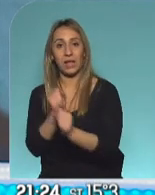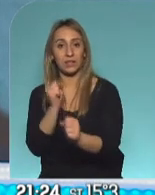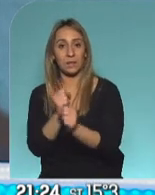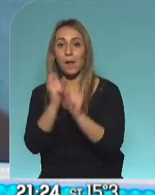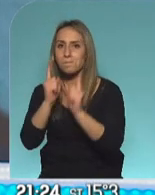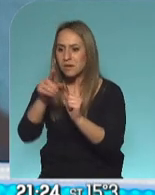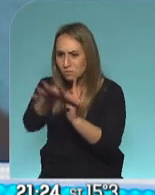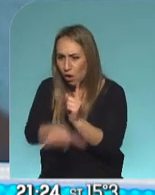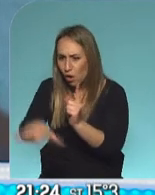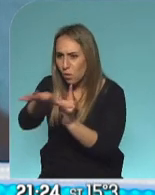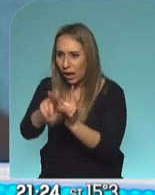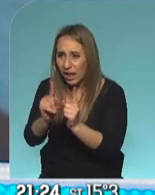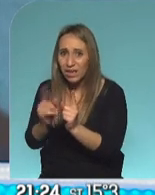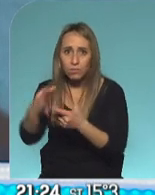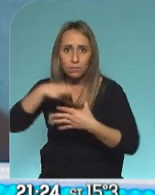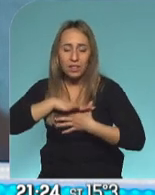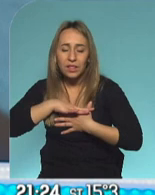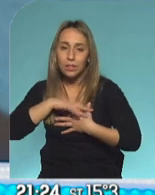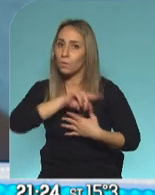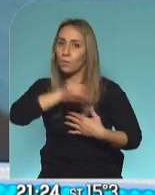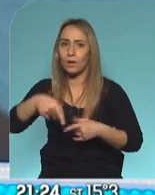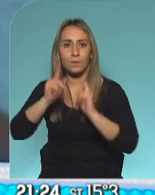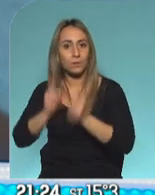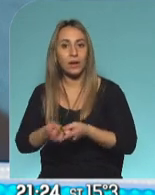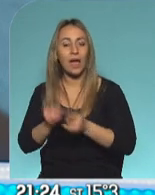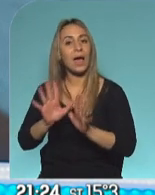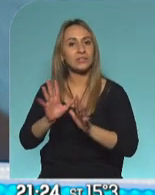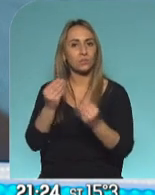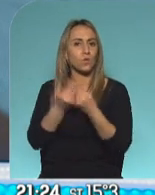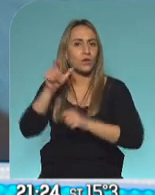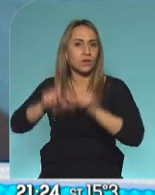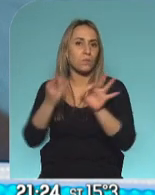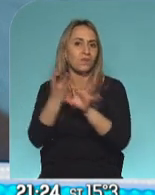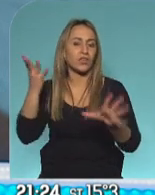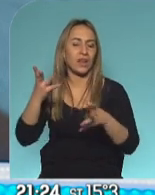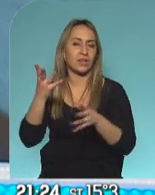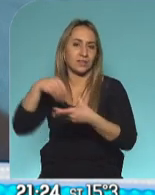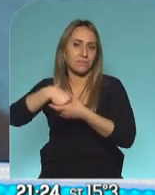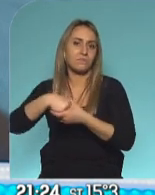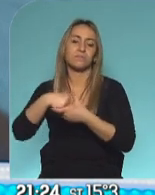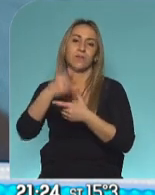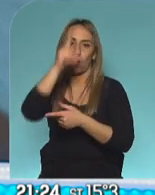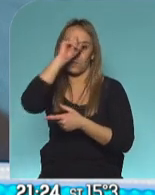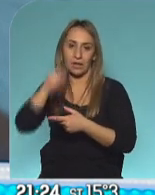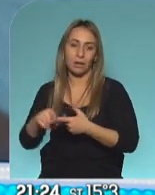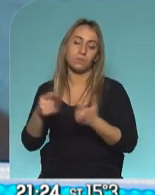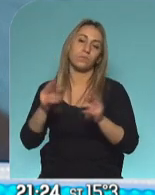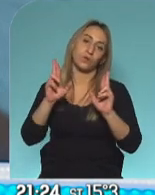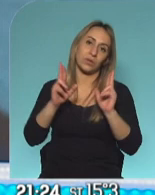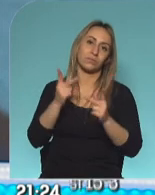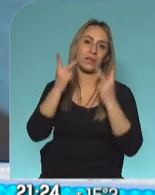al mismo lugar donde te contagiaste. Eso es lo que sucede con tantos profesionales de la salud. Por suerte, los reconocimientos